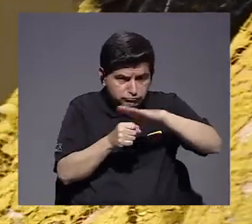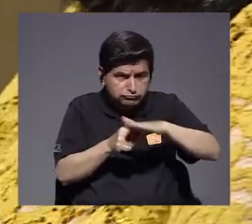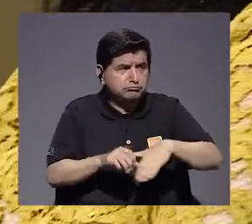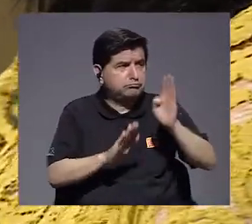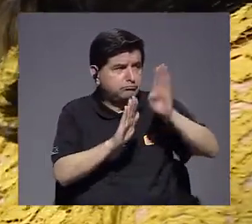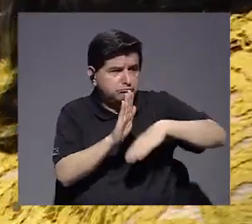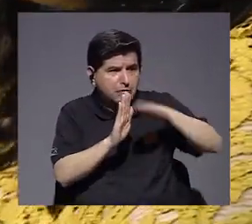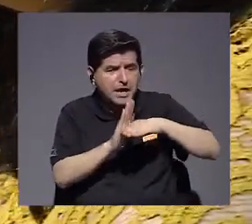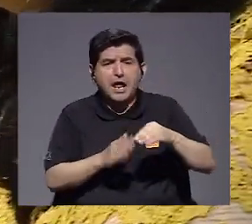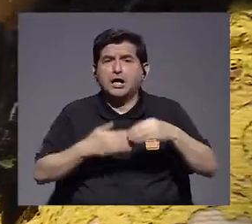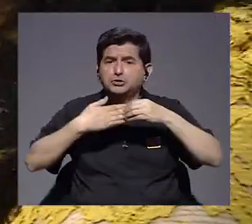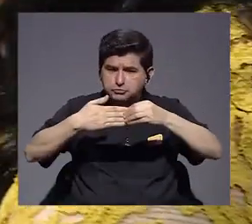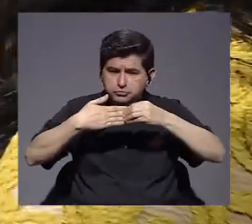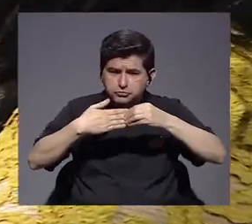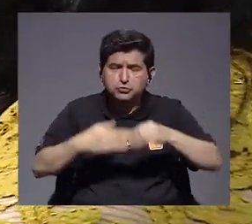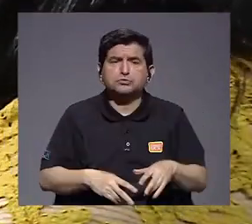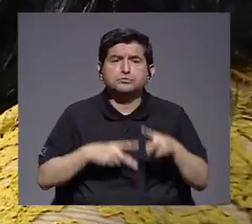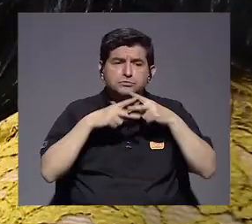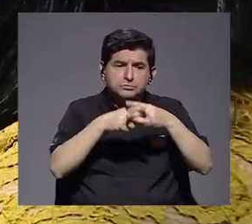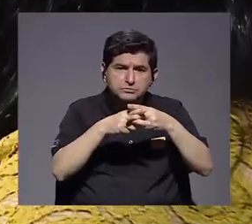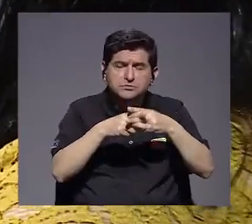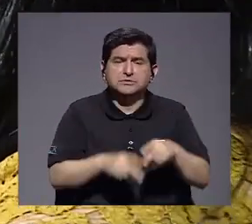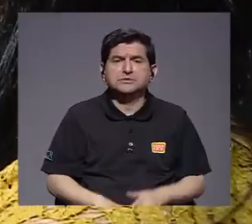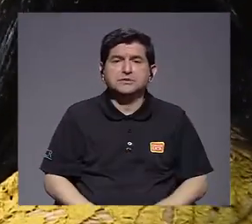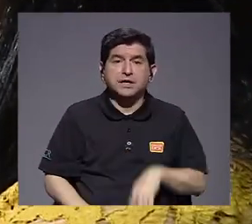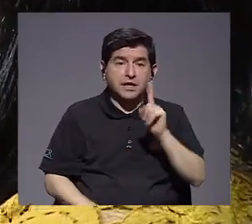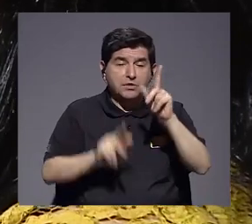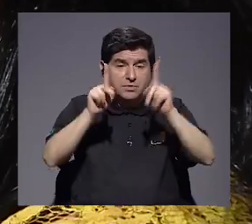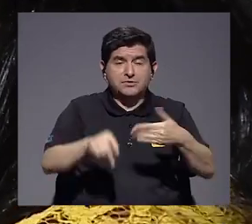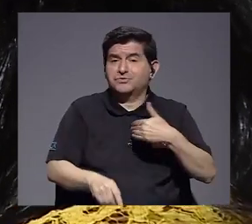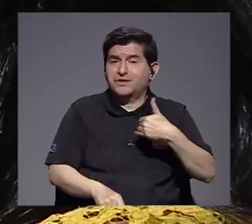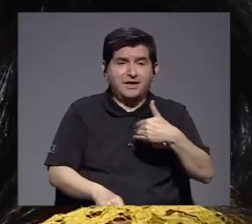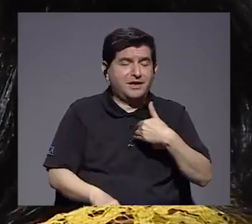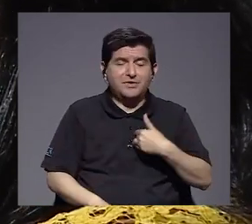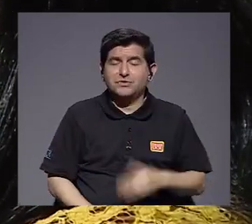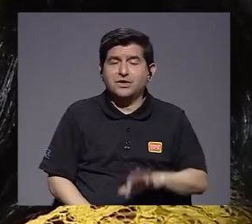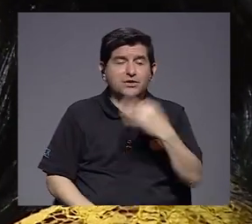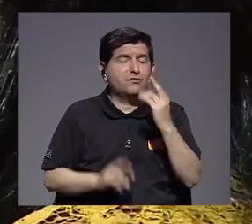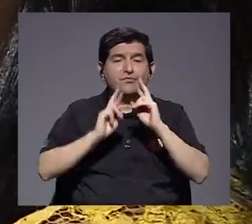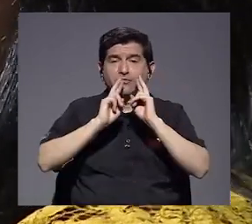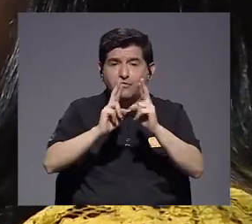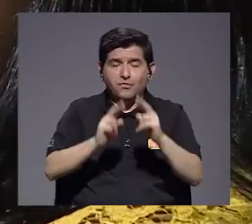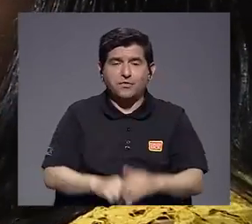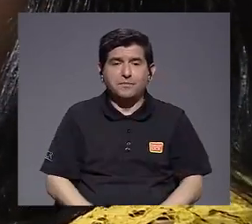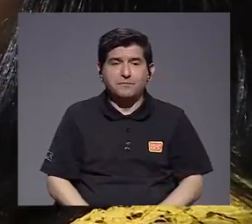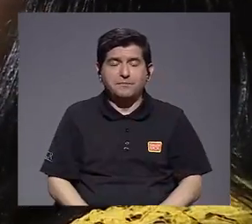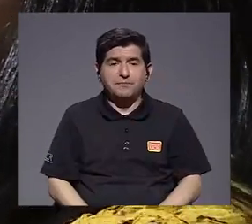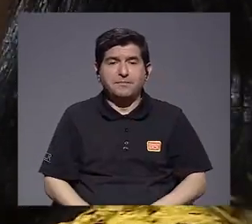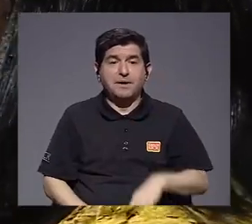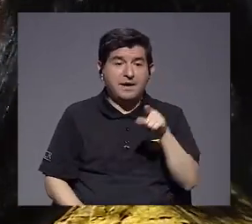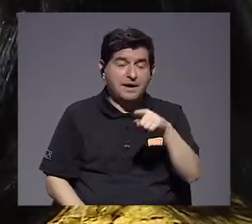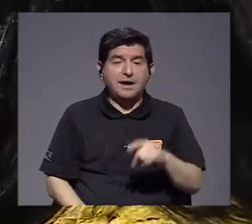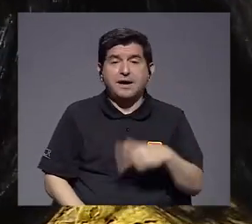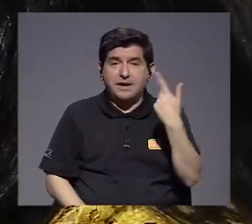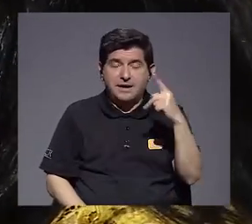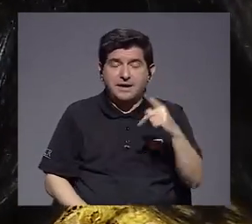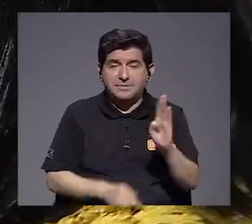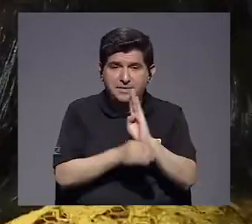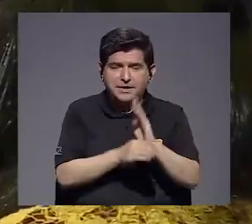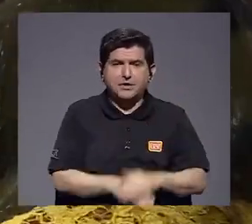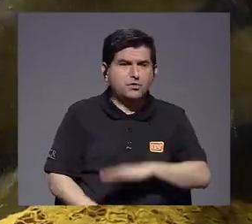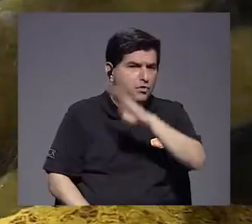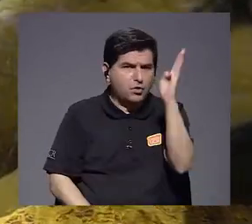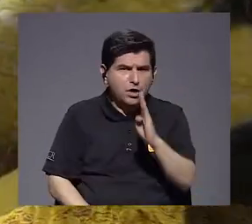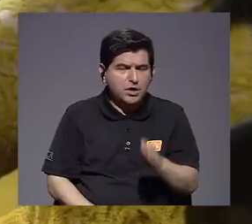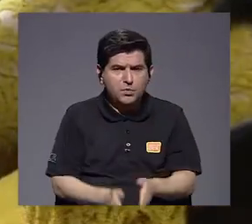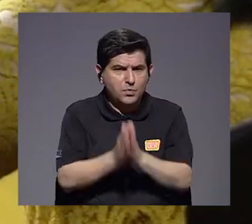baratos y flexibles para prestárselos a alguien que en este momento no tiene cómo responder y baja el riesgo al banco y a mí me prestan. con la disposición